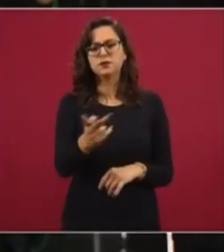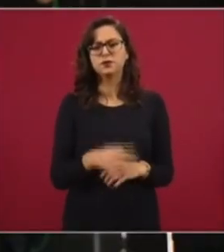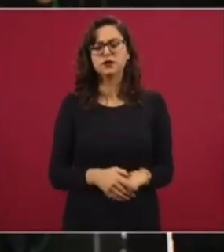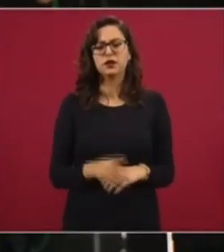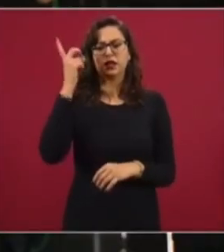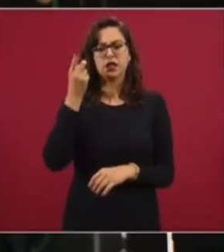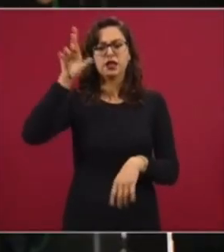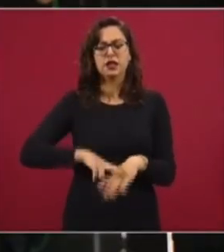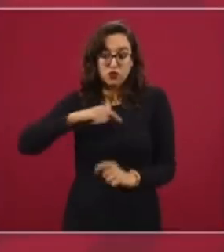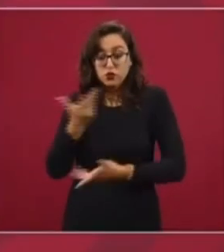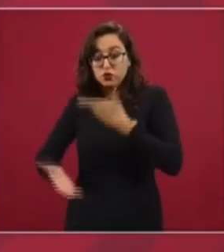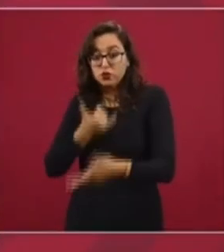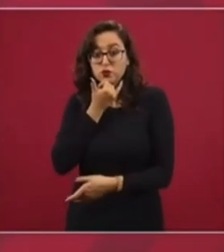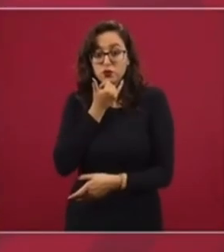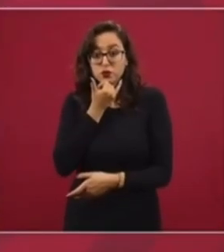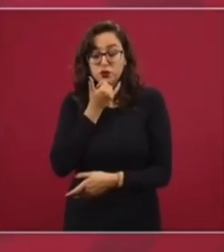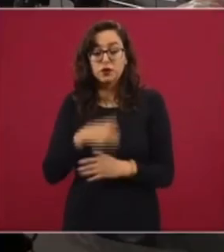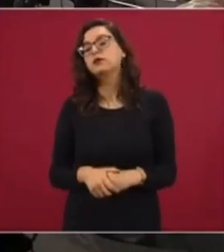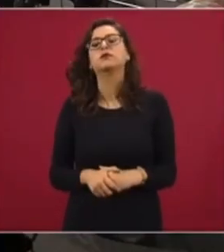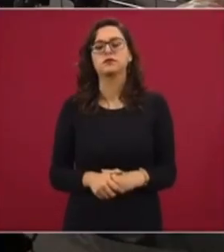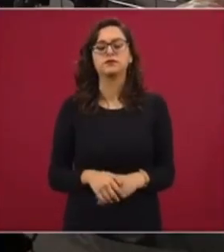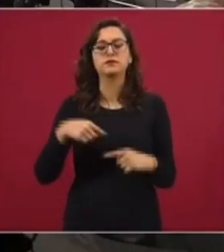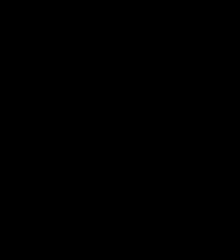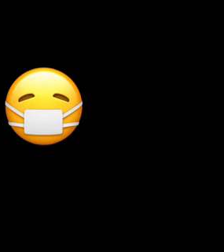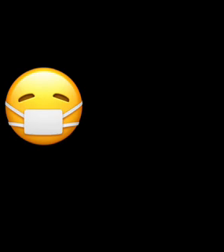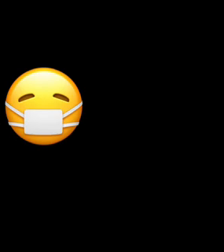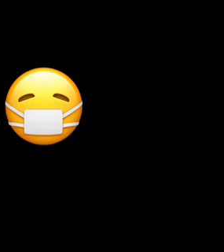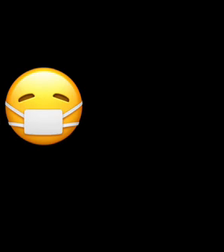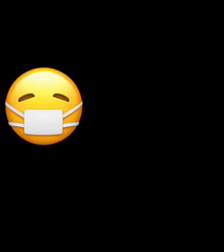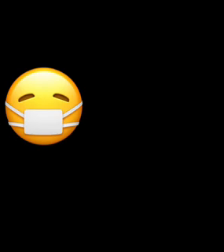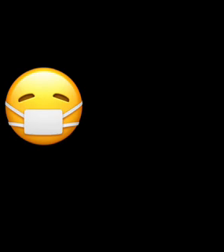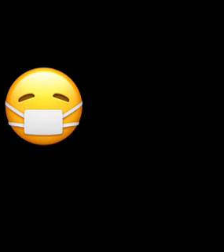del director, Octavio? Esta semana, a través de Jesús. Gracias por ver el video.